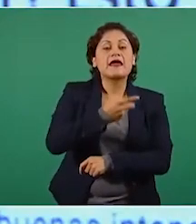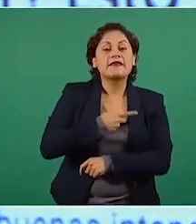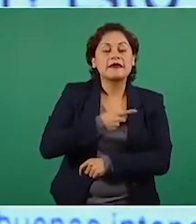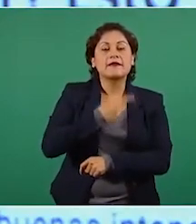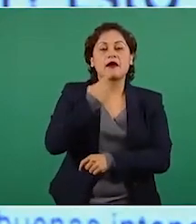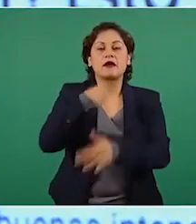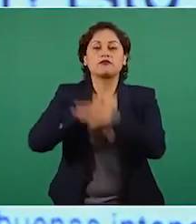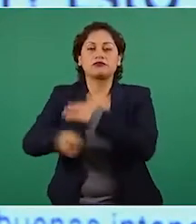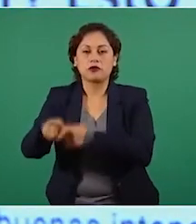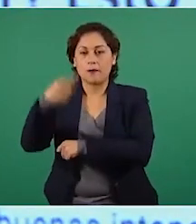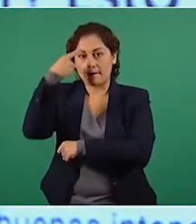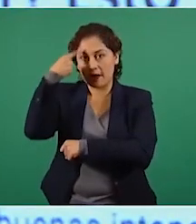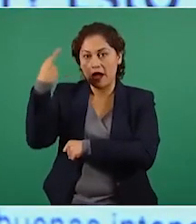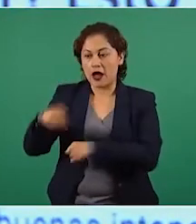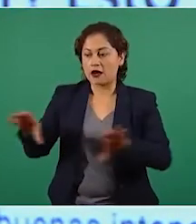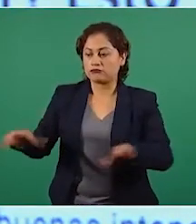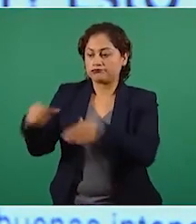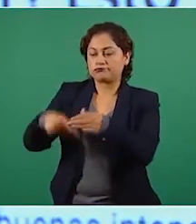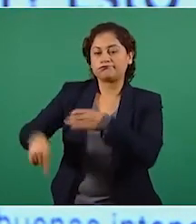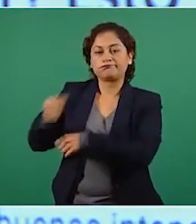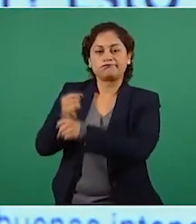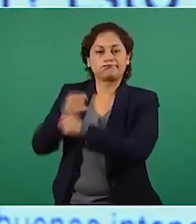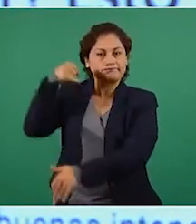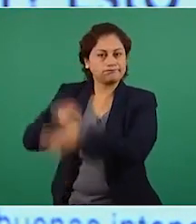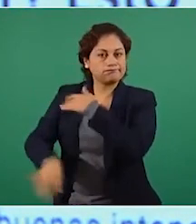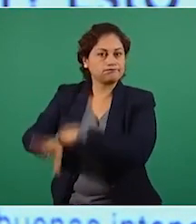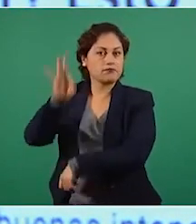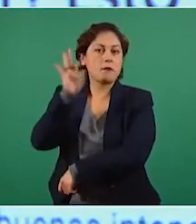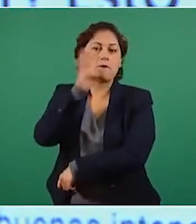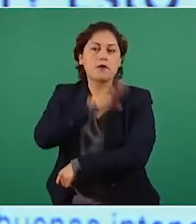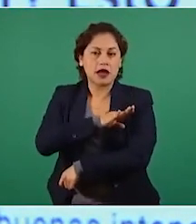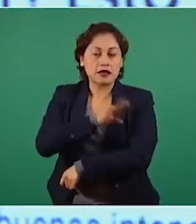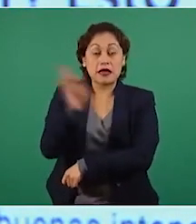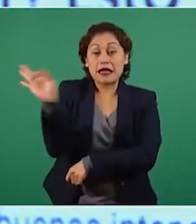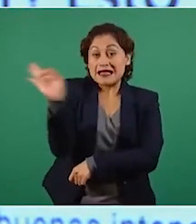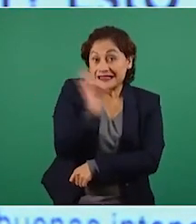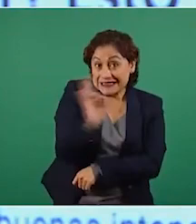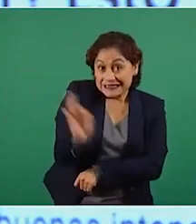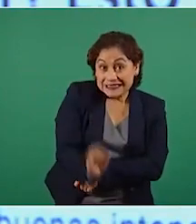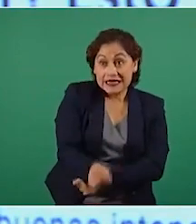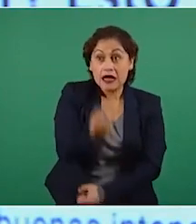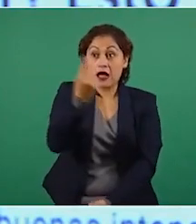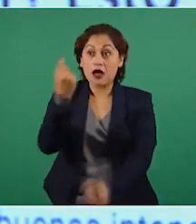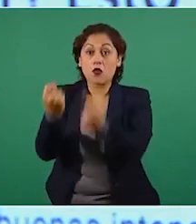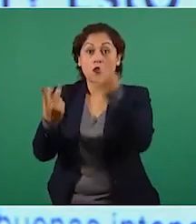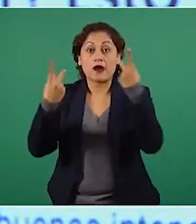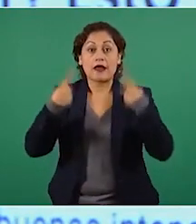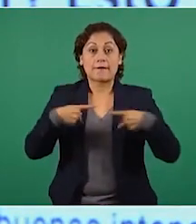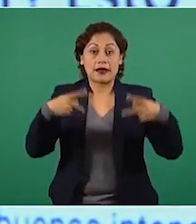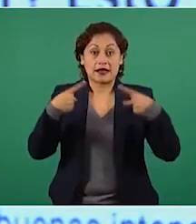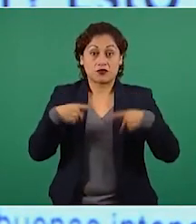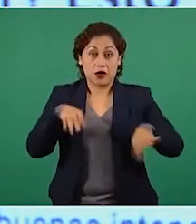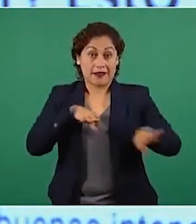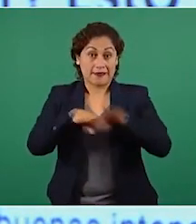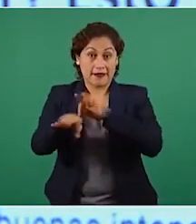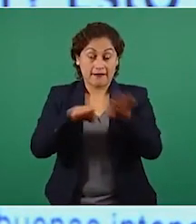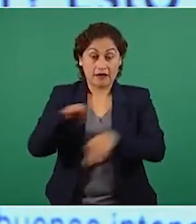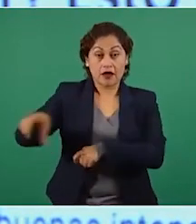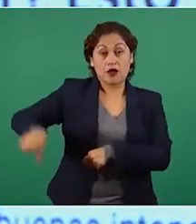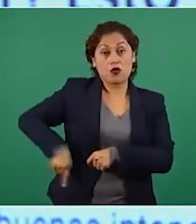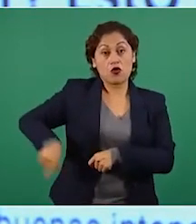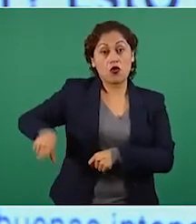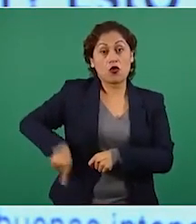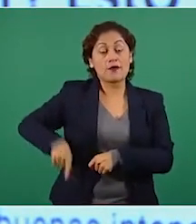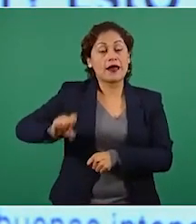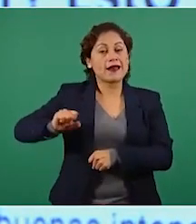y se inicie la investigación correspondiente. De haber un funcionario que no cumpla con los principios de transparencia y se